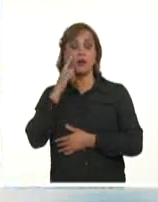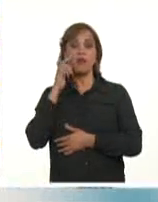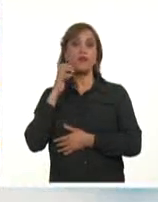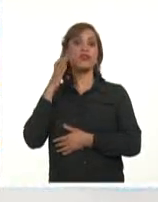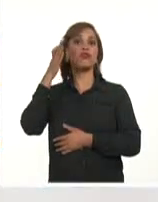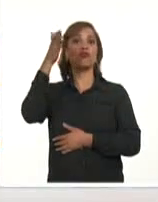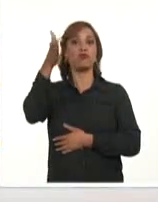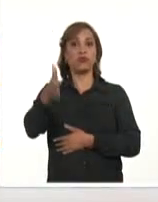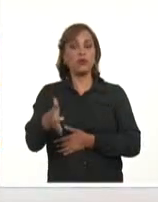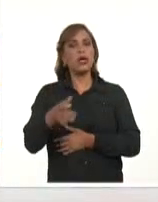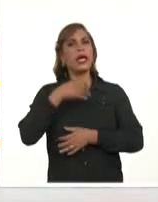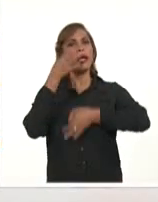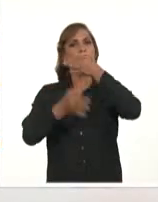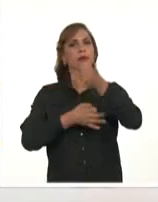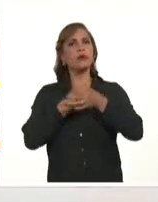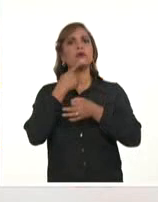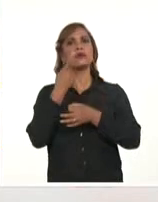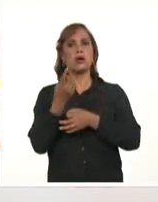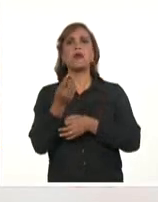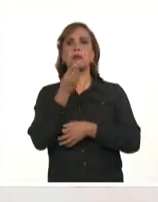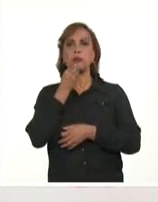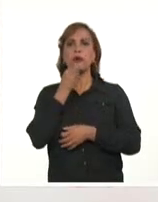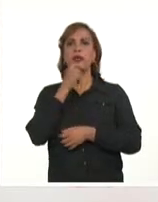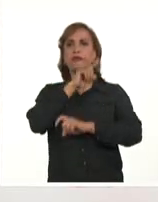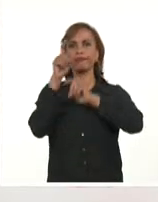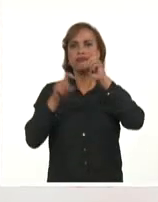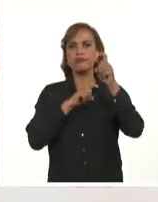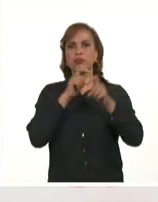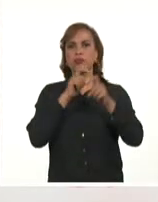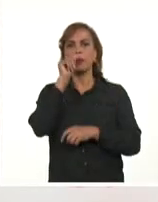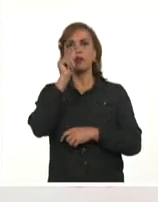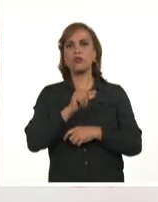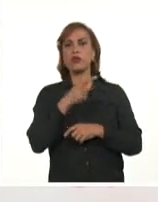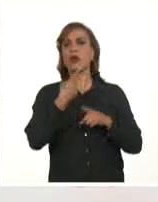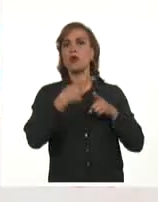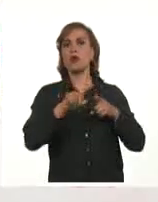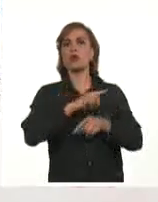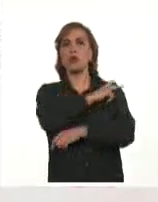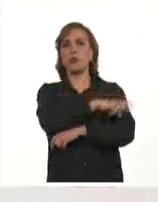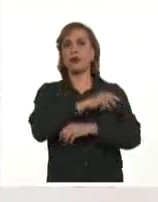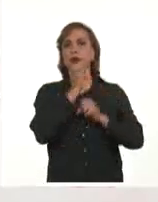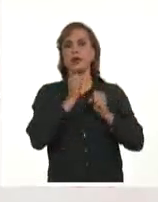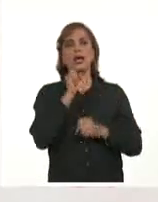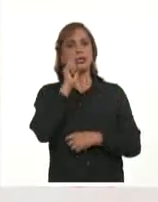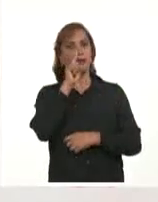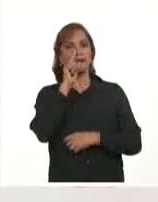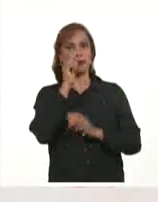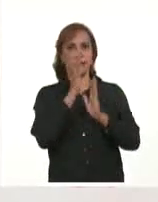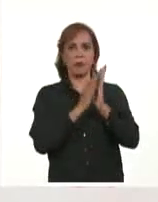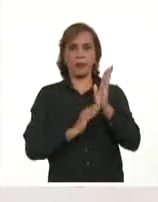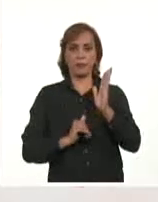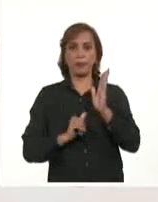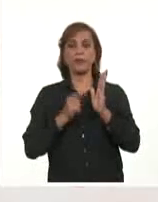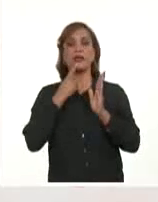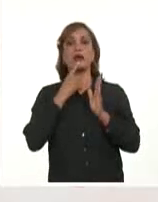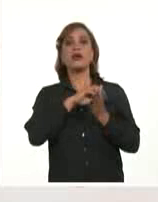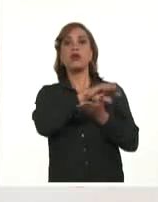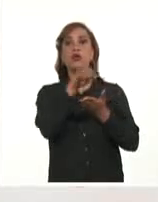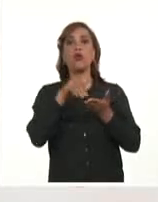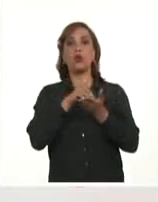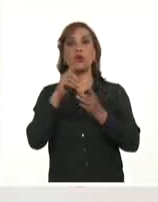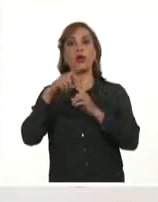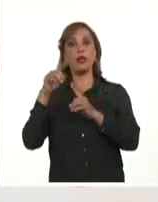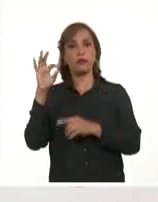Además, explicó que se recibirán las opiniones de los residentes en el exterior hasta el fin de mes a través del sitio naciónyemigracion